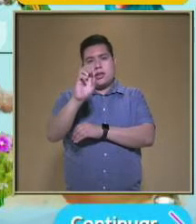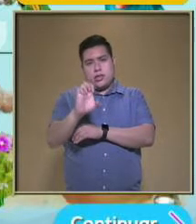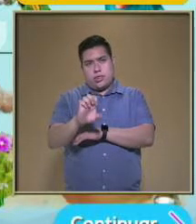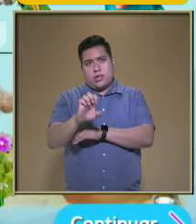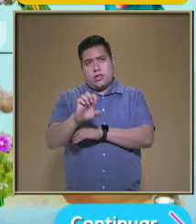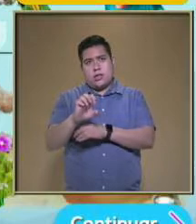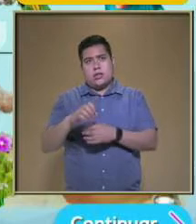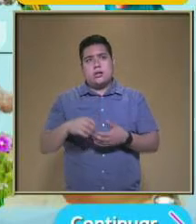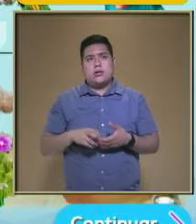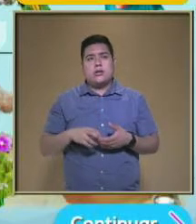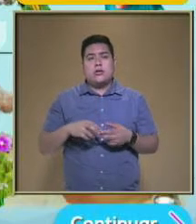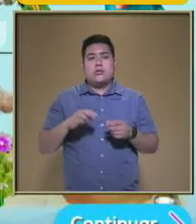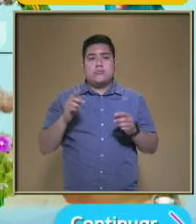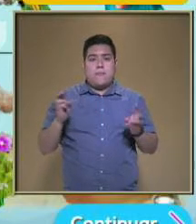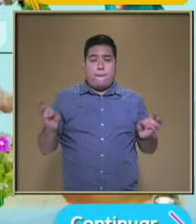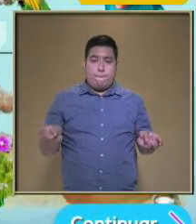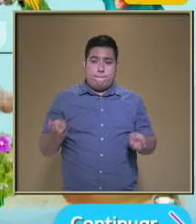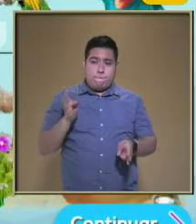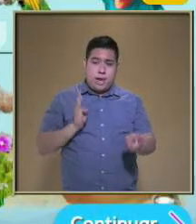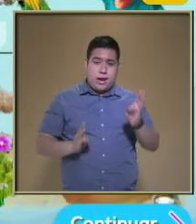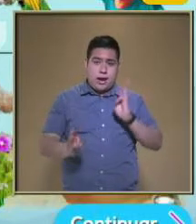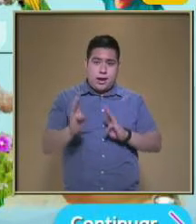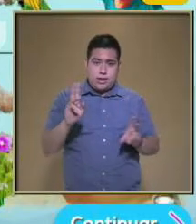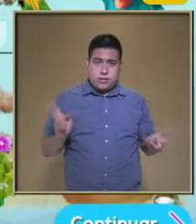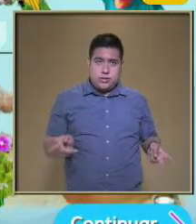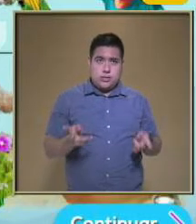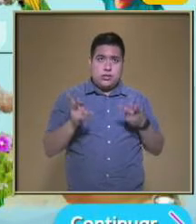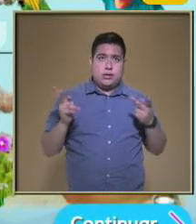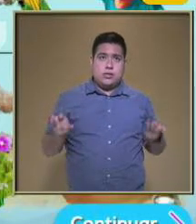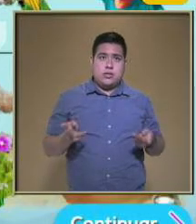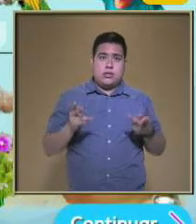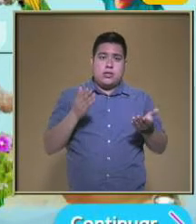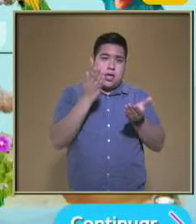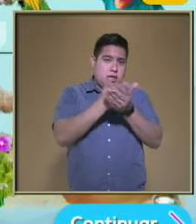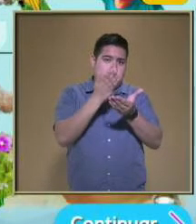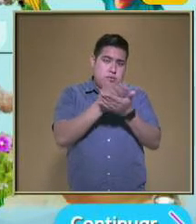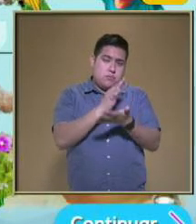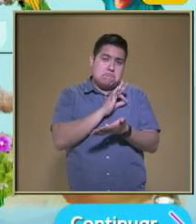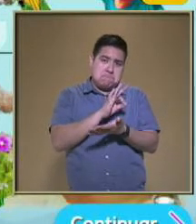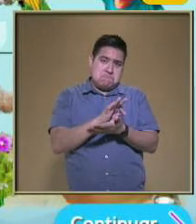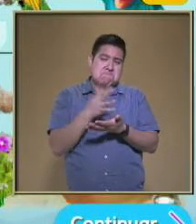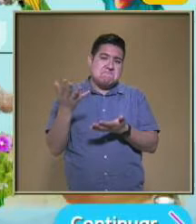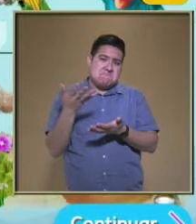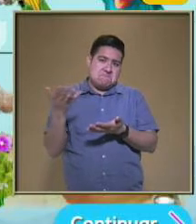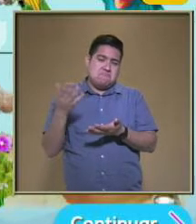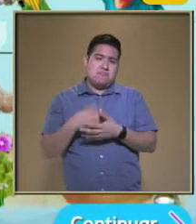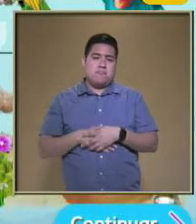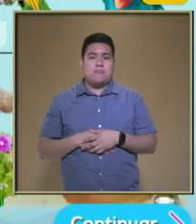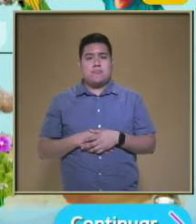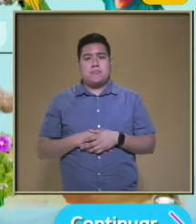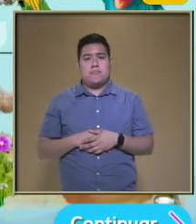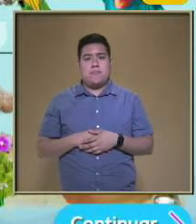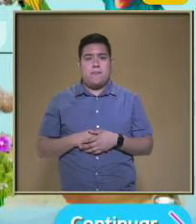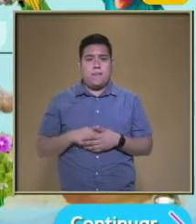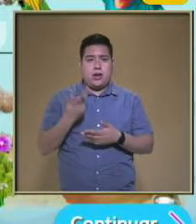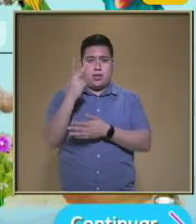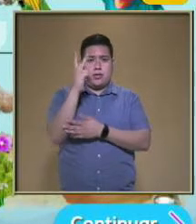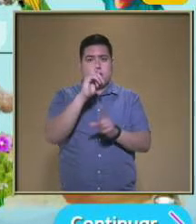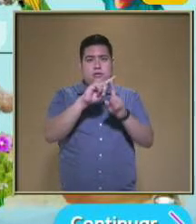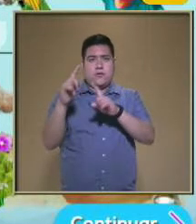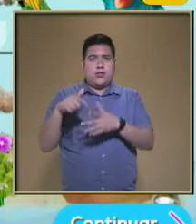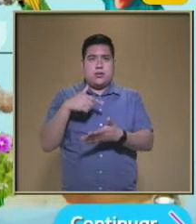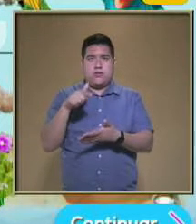se venden En los mercaditos Y con ellos También se pueden hacer Taquitos ¿Verdad? Son plantitas silvestres Que venden En varios lugares